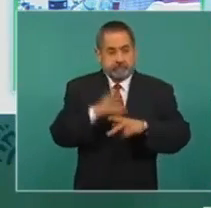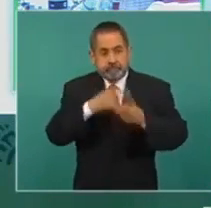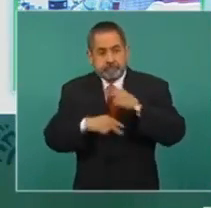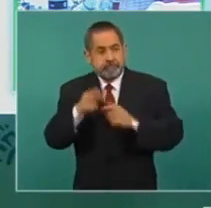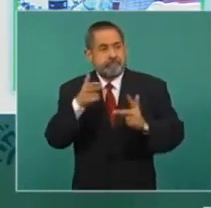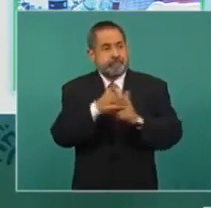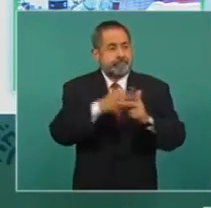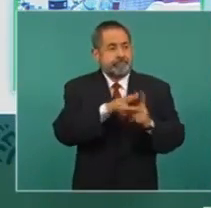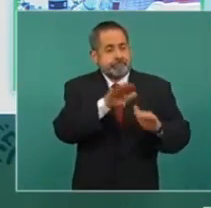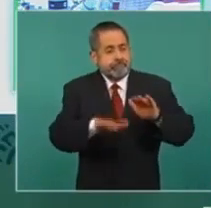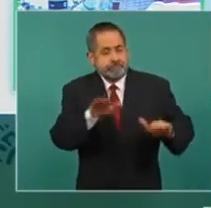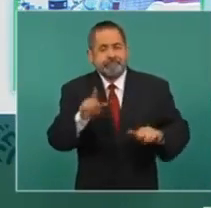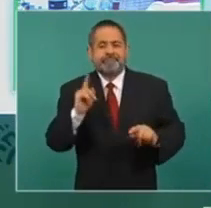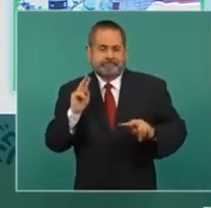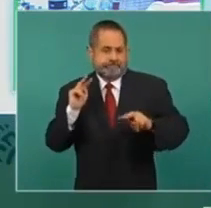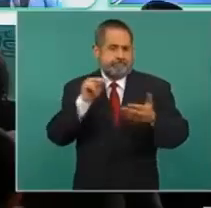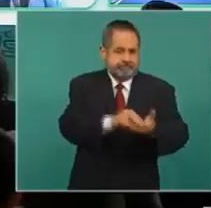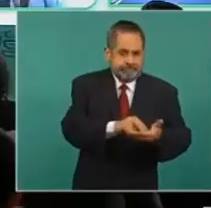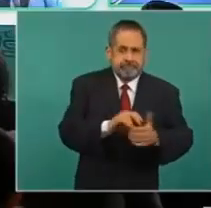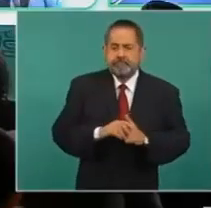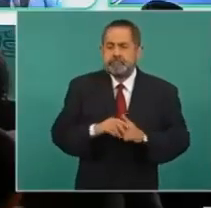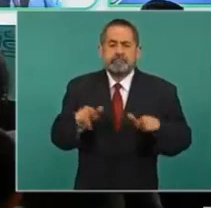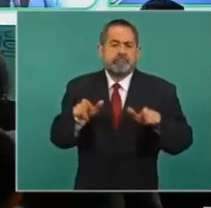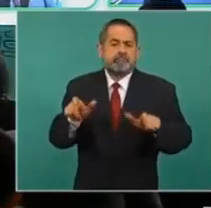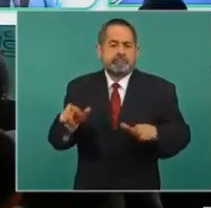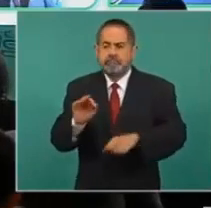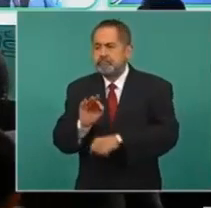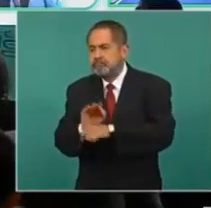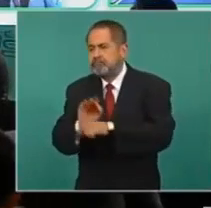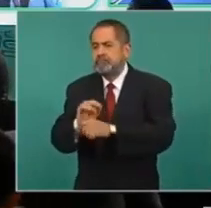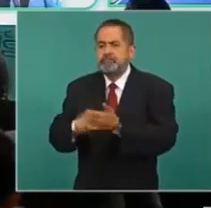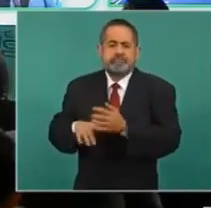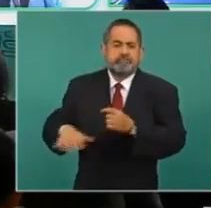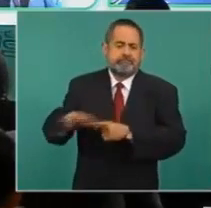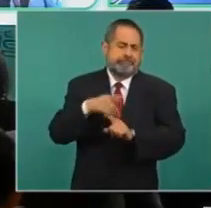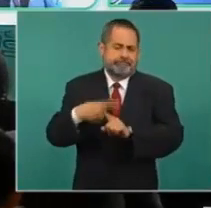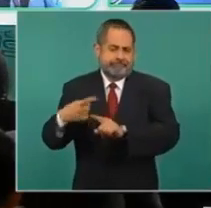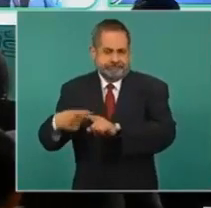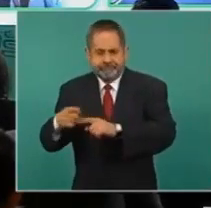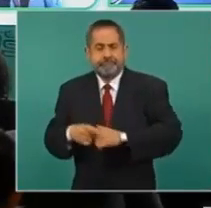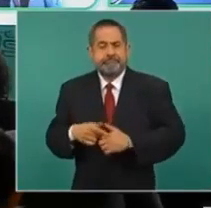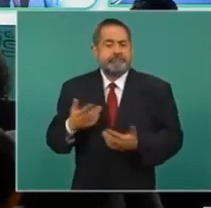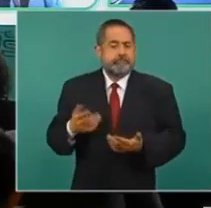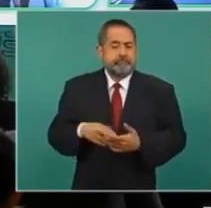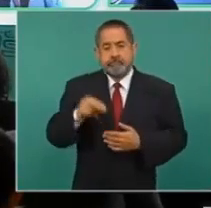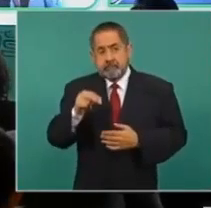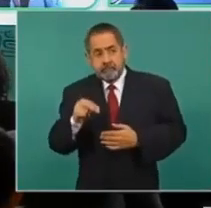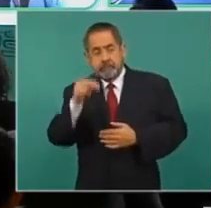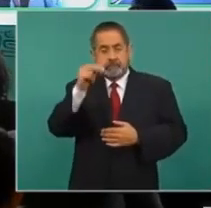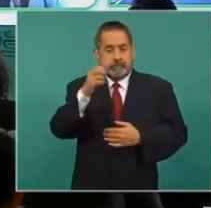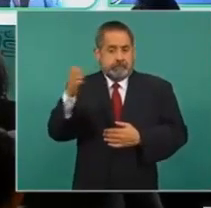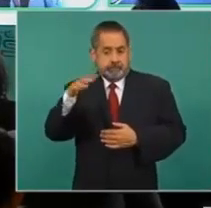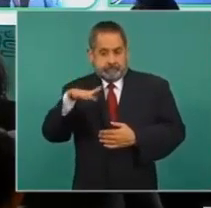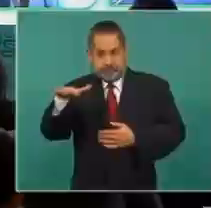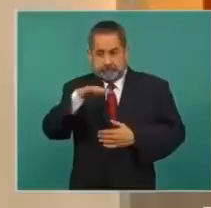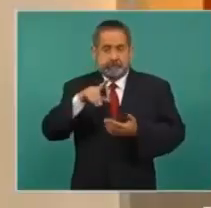homicidios dolosos, estrategias de protección ciudadana en diferentes áreas, operaciones en noreste, en zona